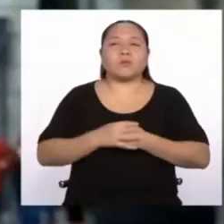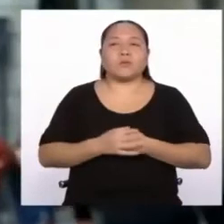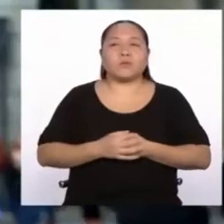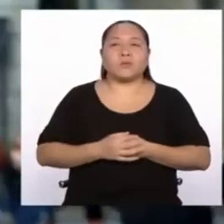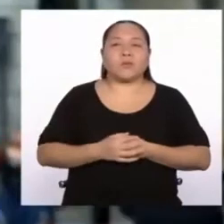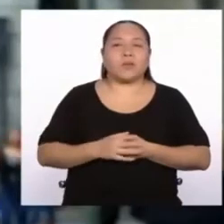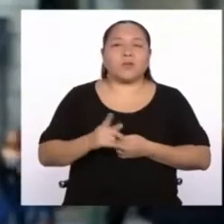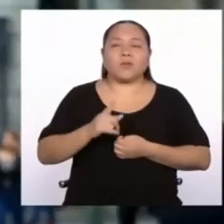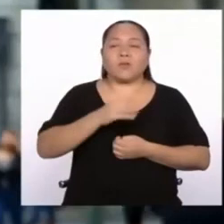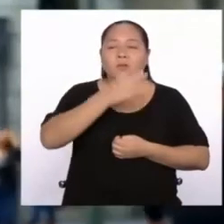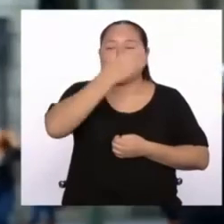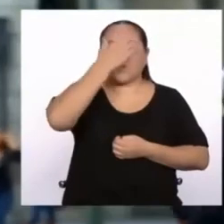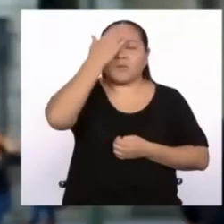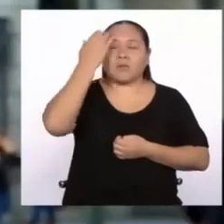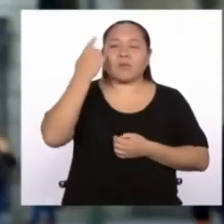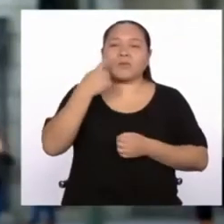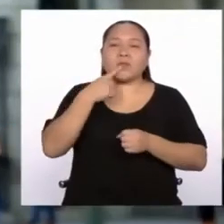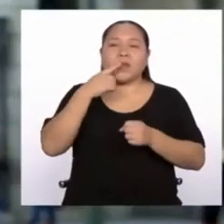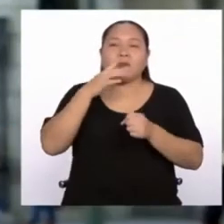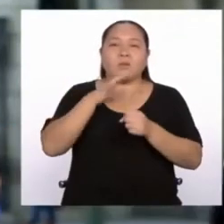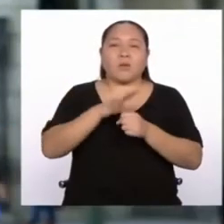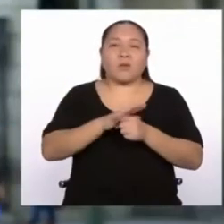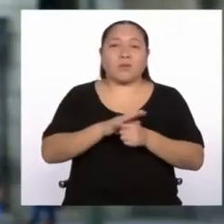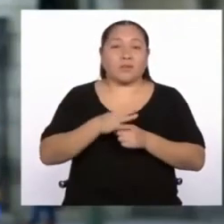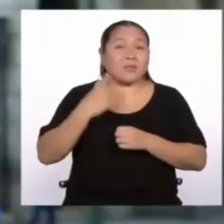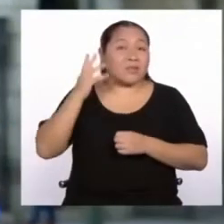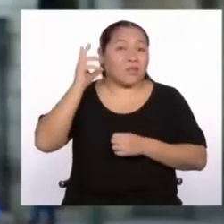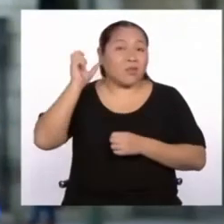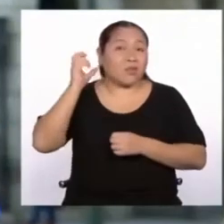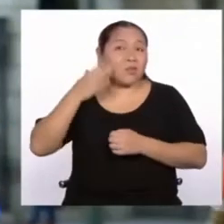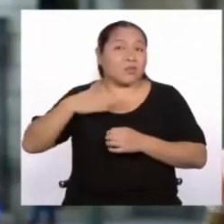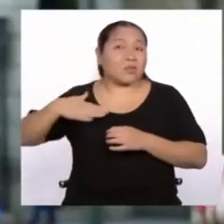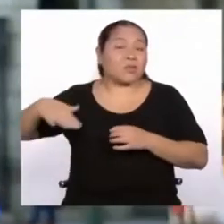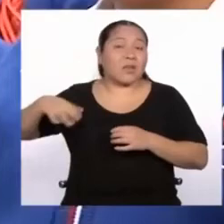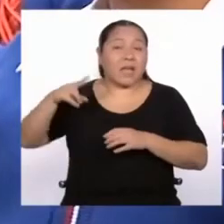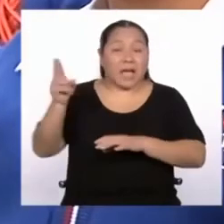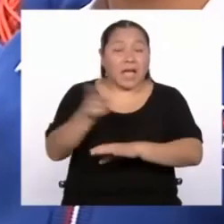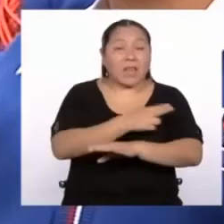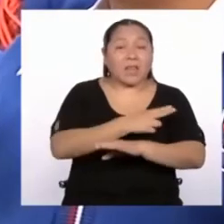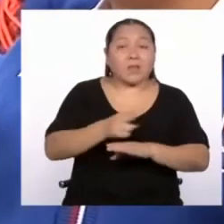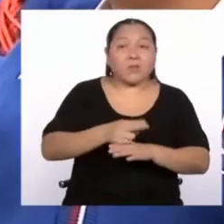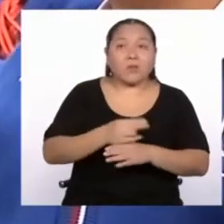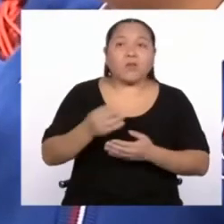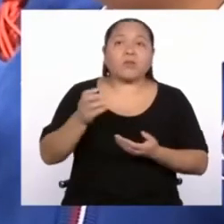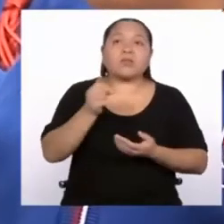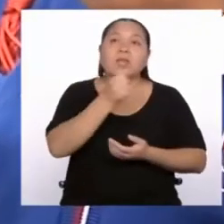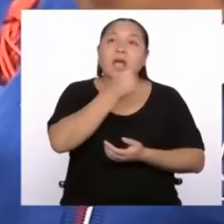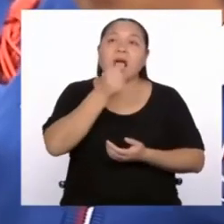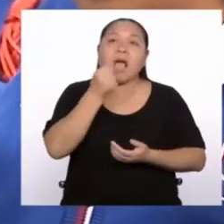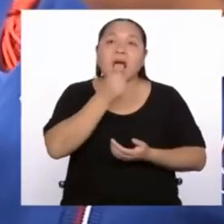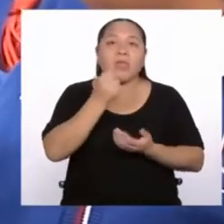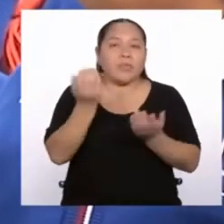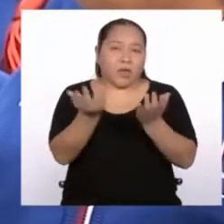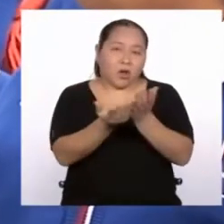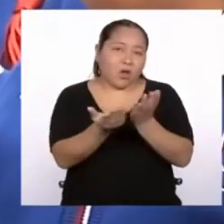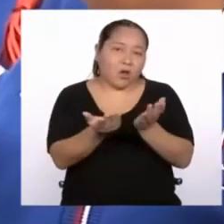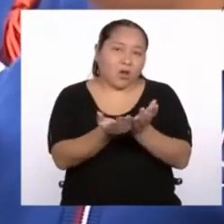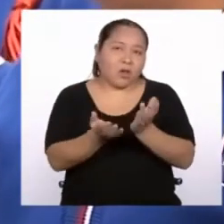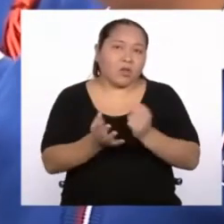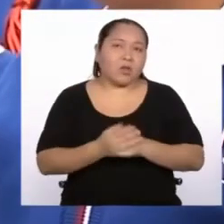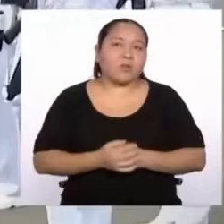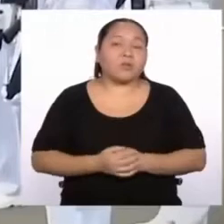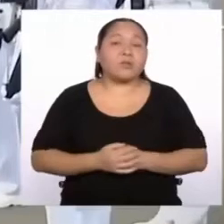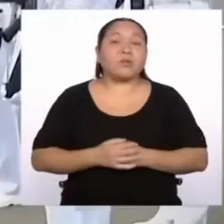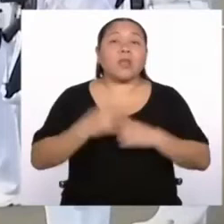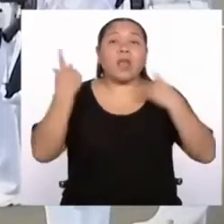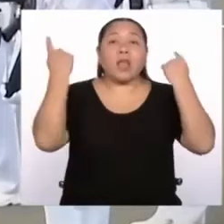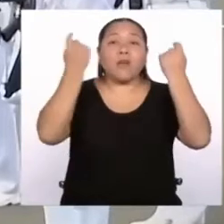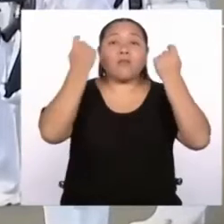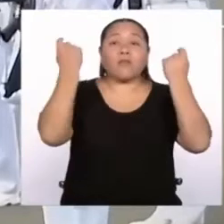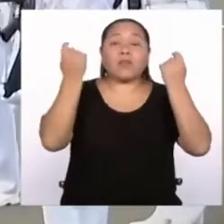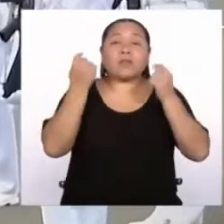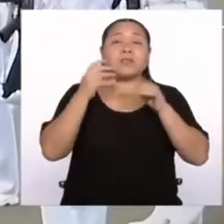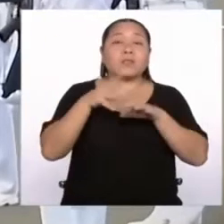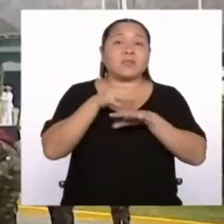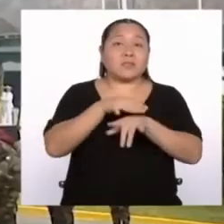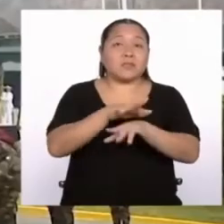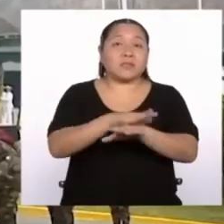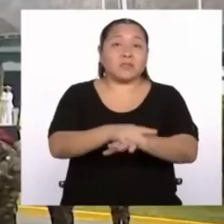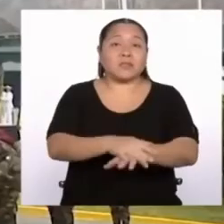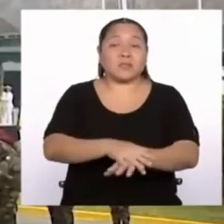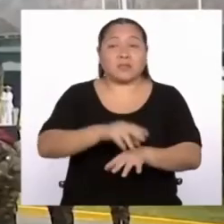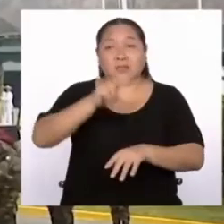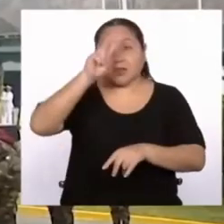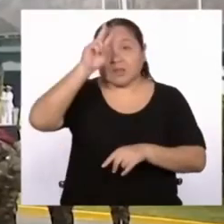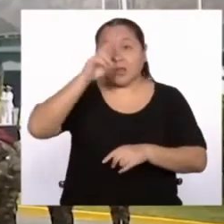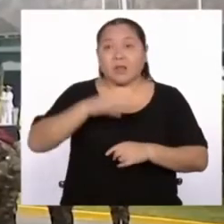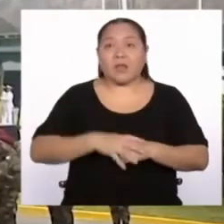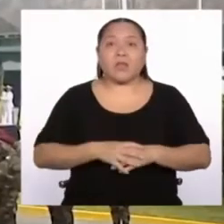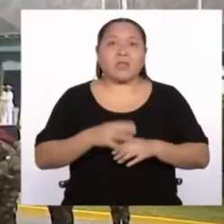El himno usualmente en el Perú es cantado en los colegios, en las fiestas patrias, en las actividades